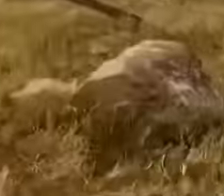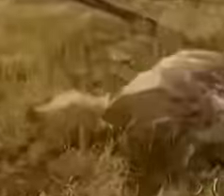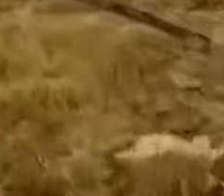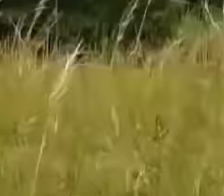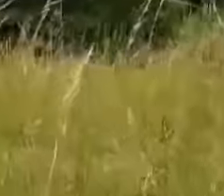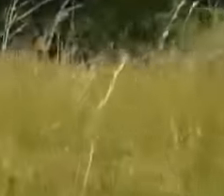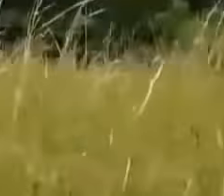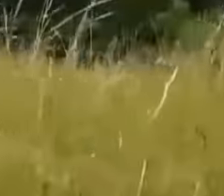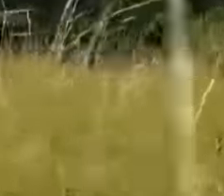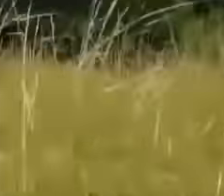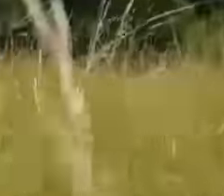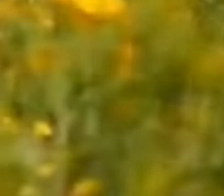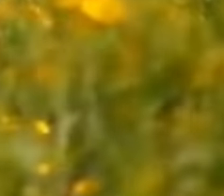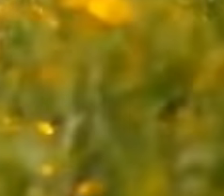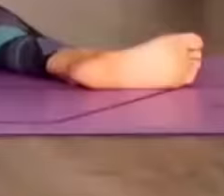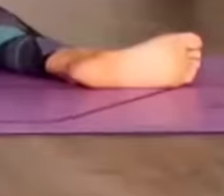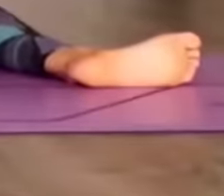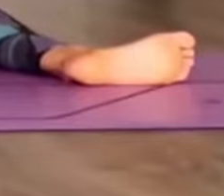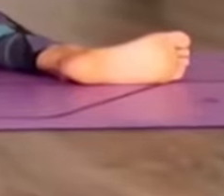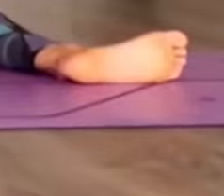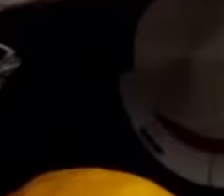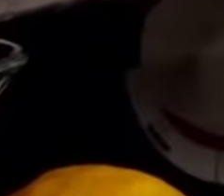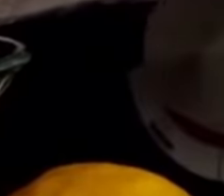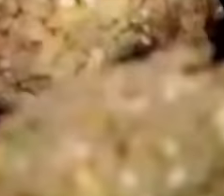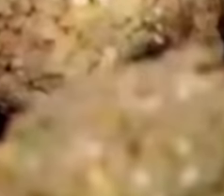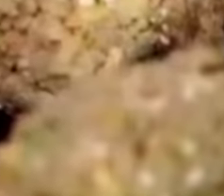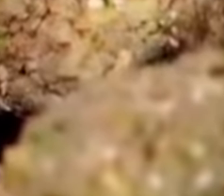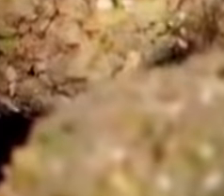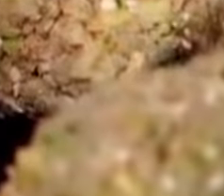Elegimos movernos para vivir mejor.